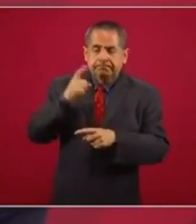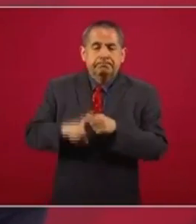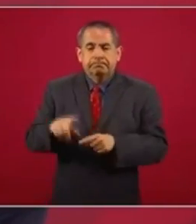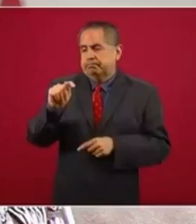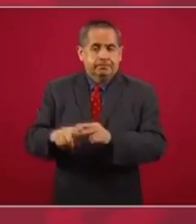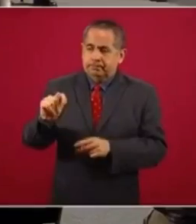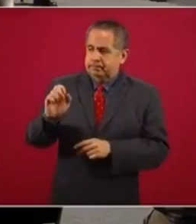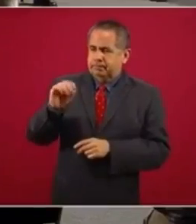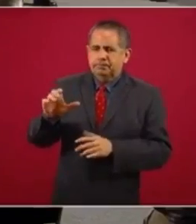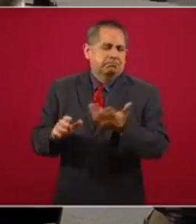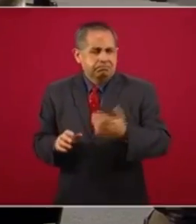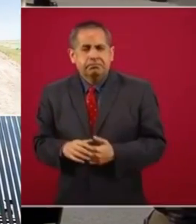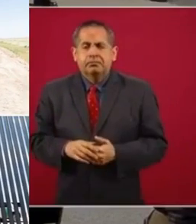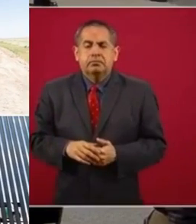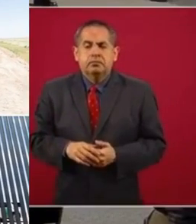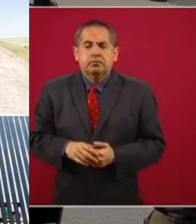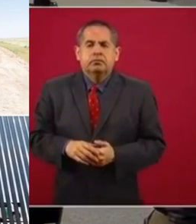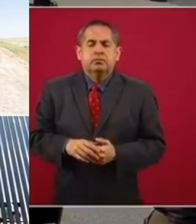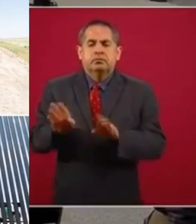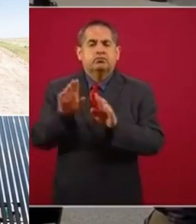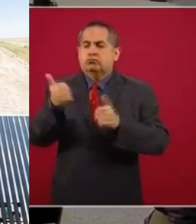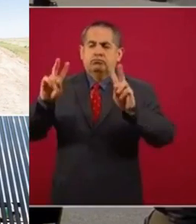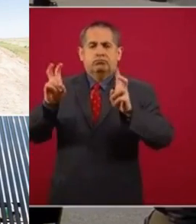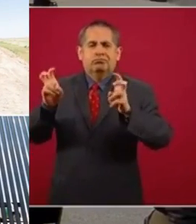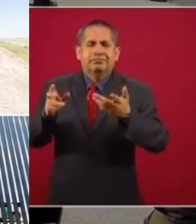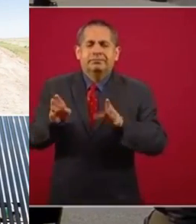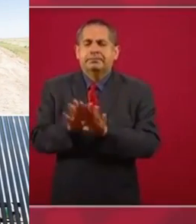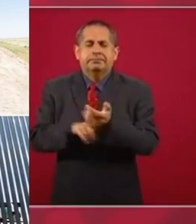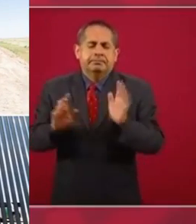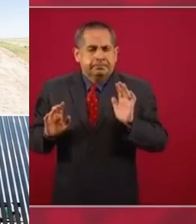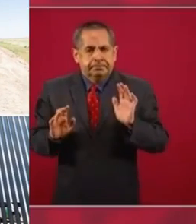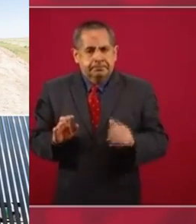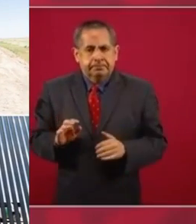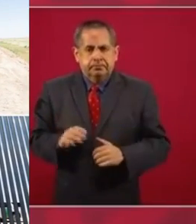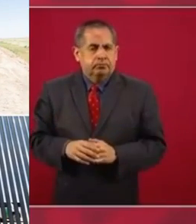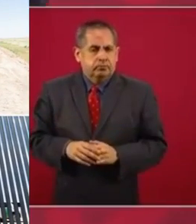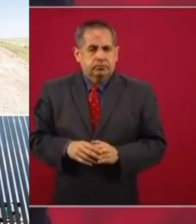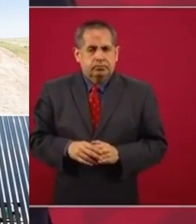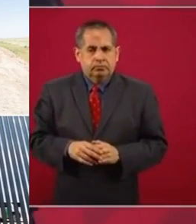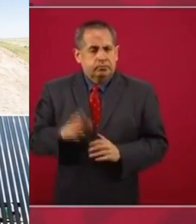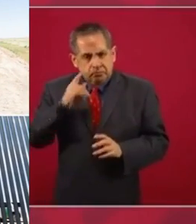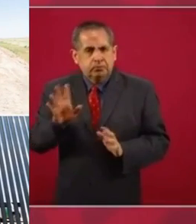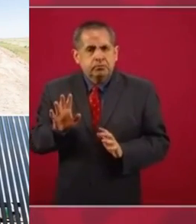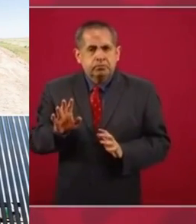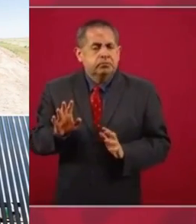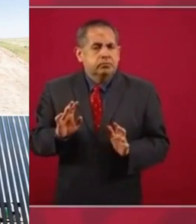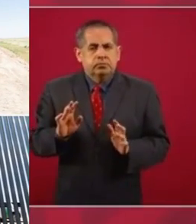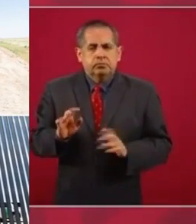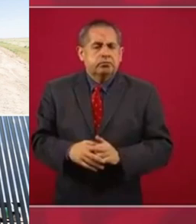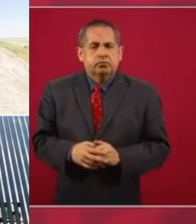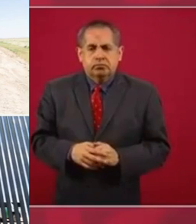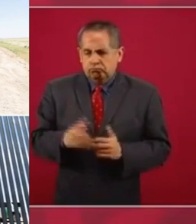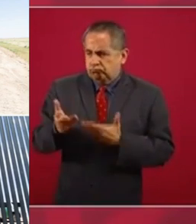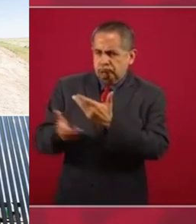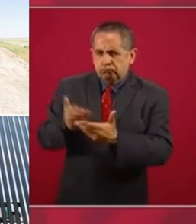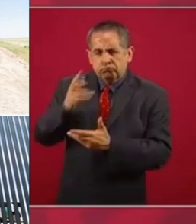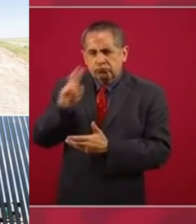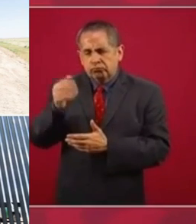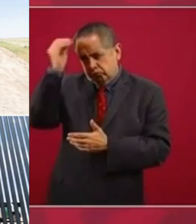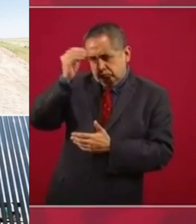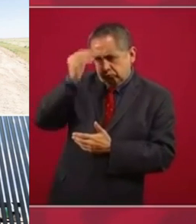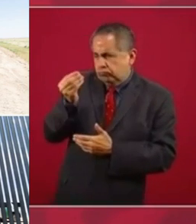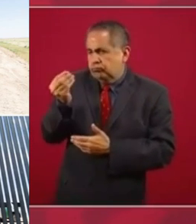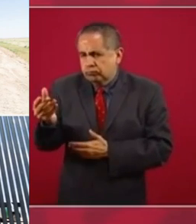es el tratado. Acerca de otros temas, pues vamos nosotros a ofrecer nuestra